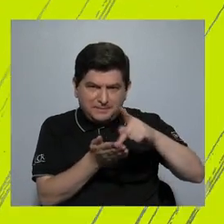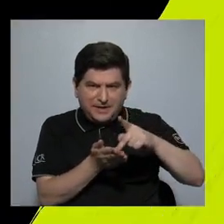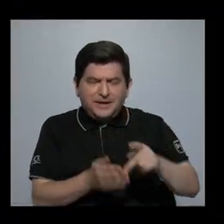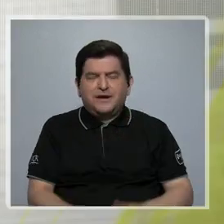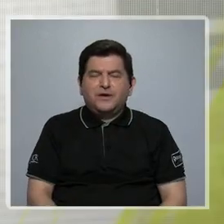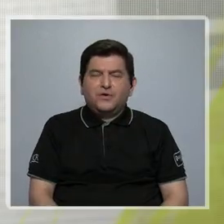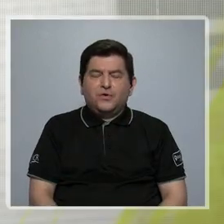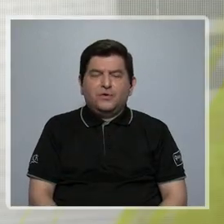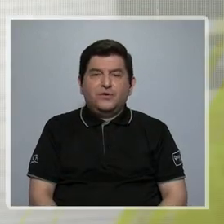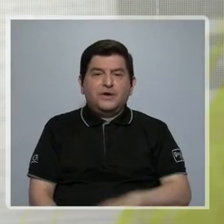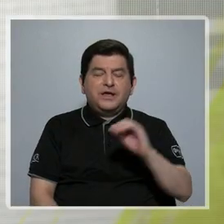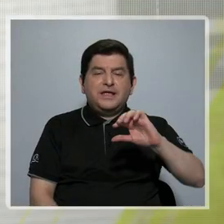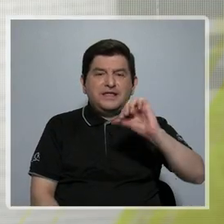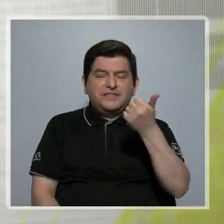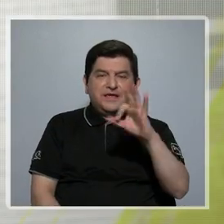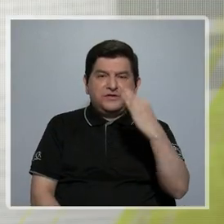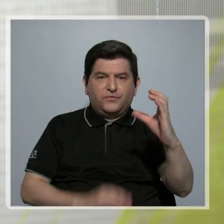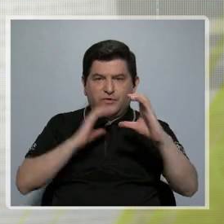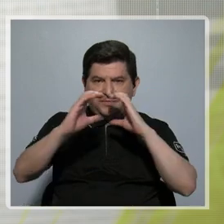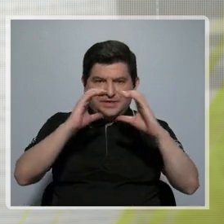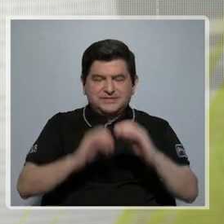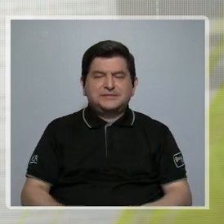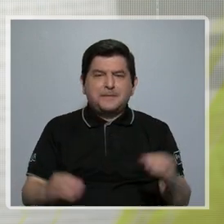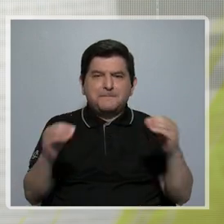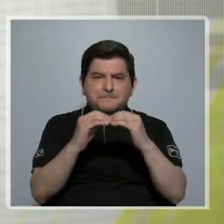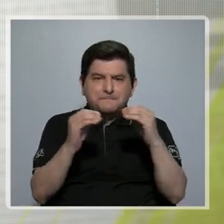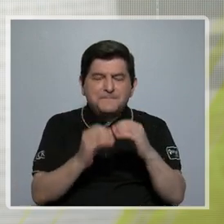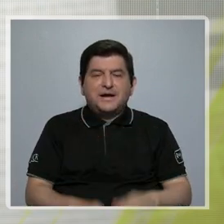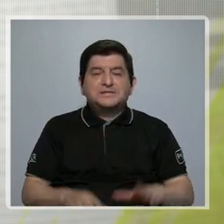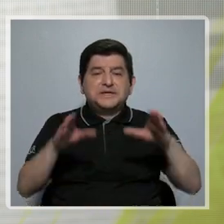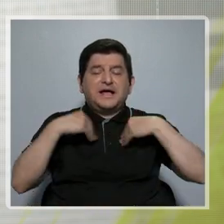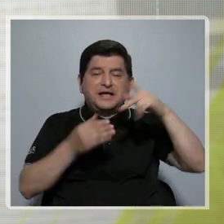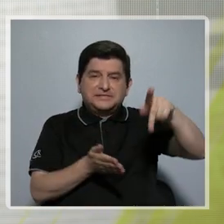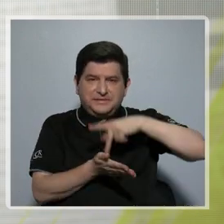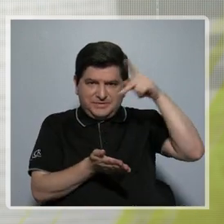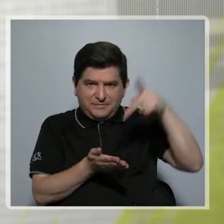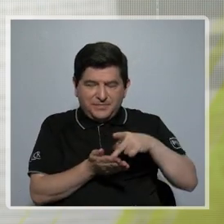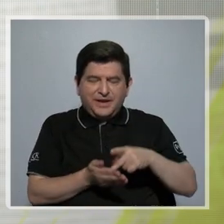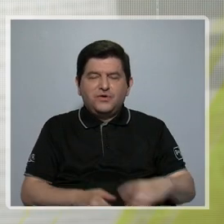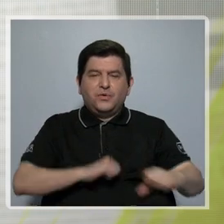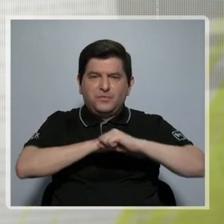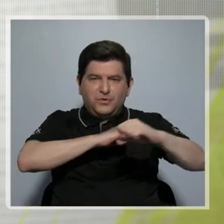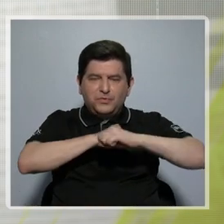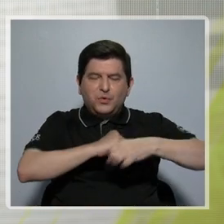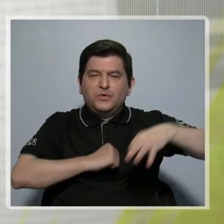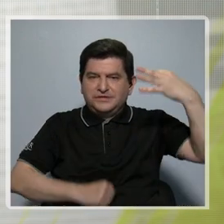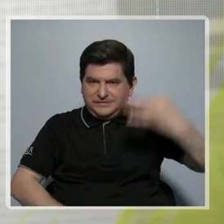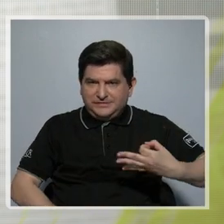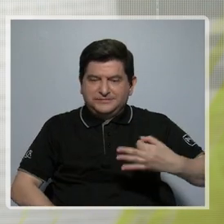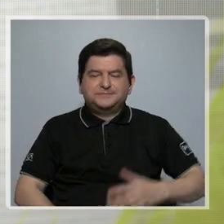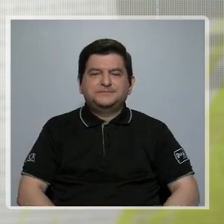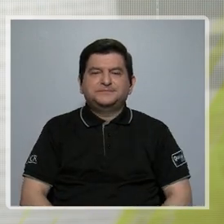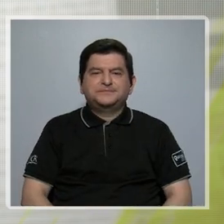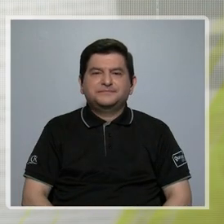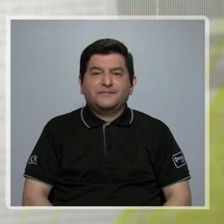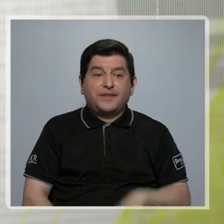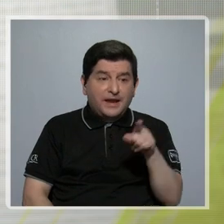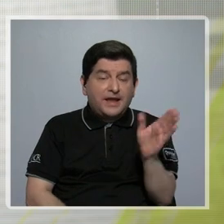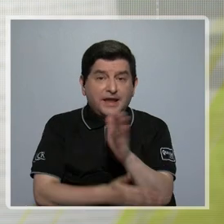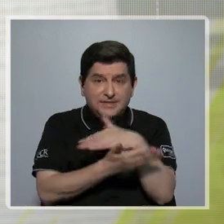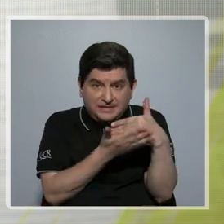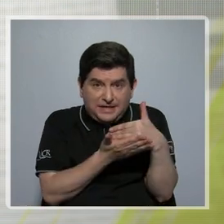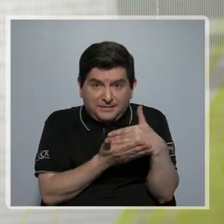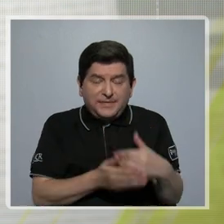pauta y con los 10 medios de comunicación que más reciben pagos por pauta oficial. Entonces